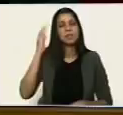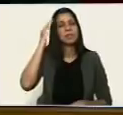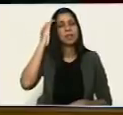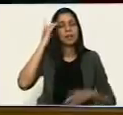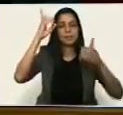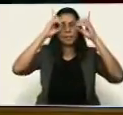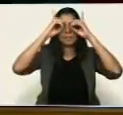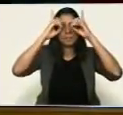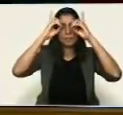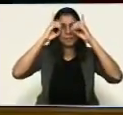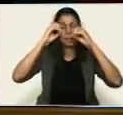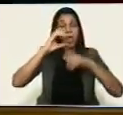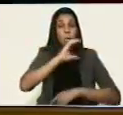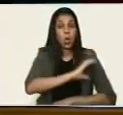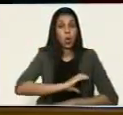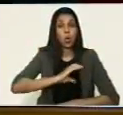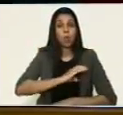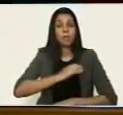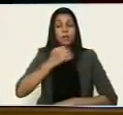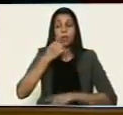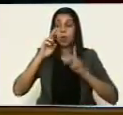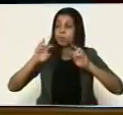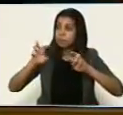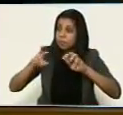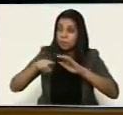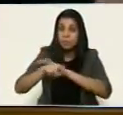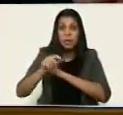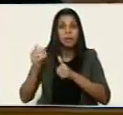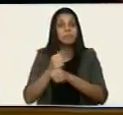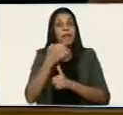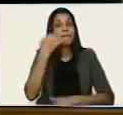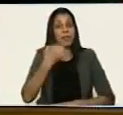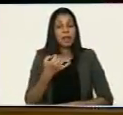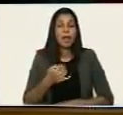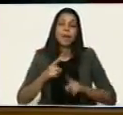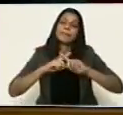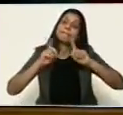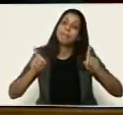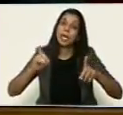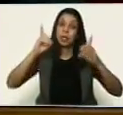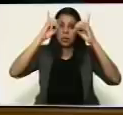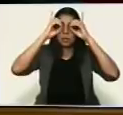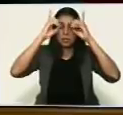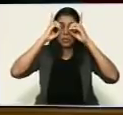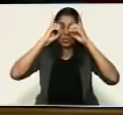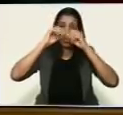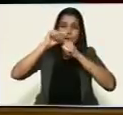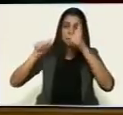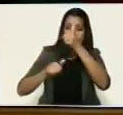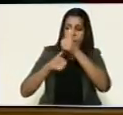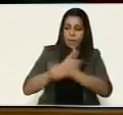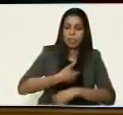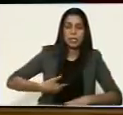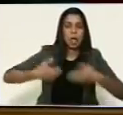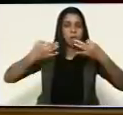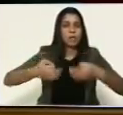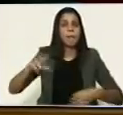la Comisión de la Verdad, es Presidenta de la Comisión de la Verdad, pero por su responsabilidad como Vicepresidenta, ella no va a poder